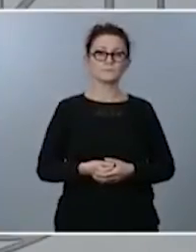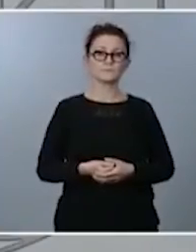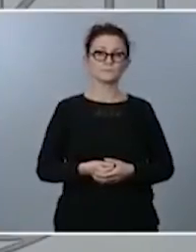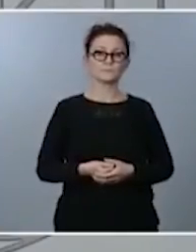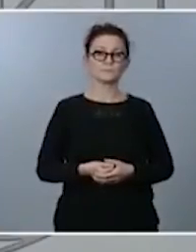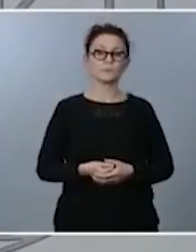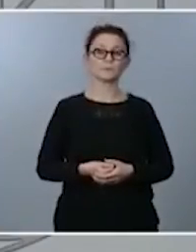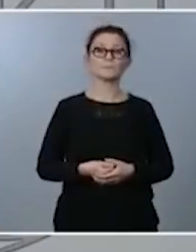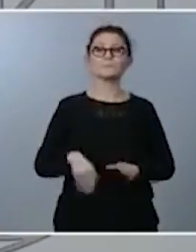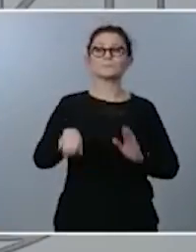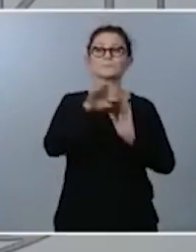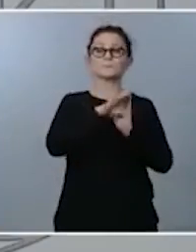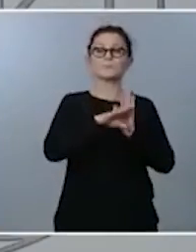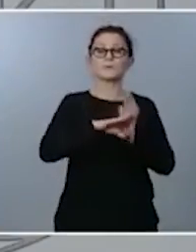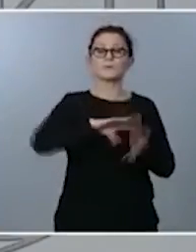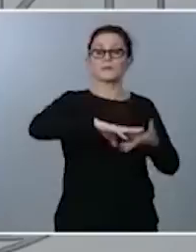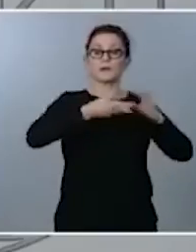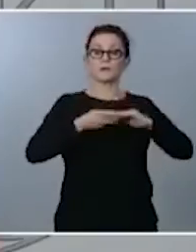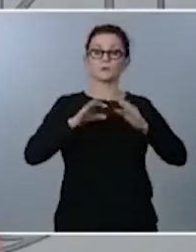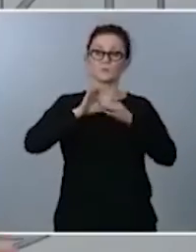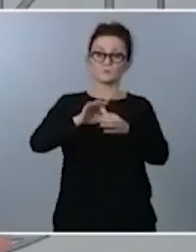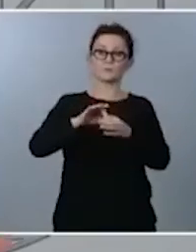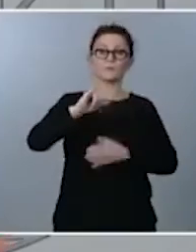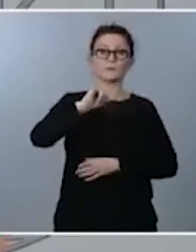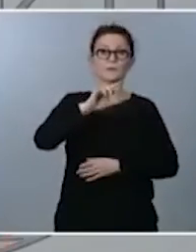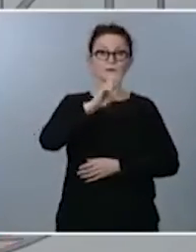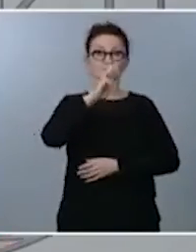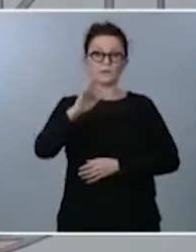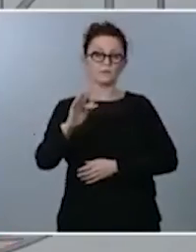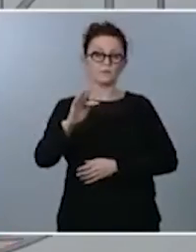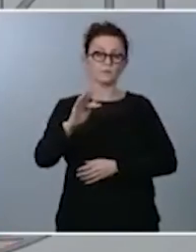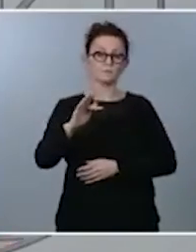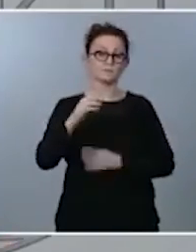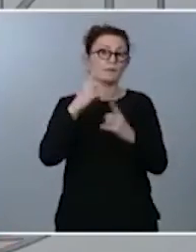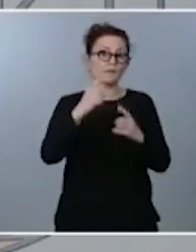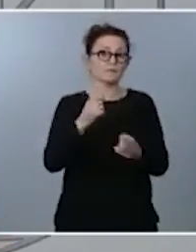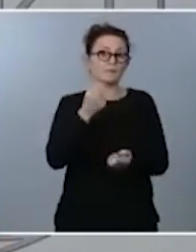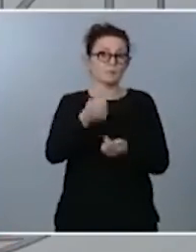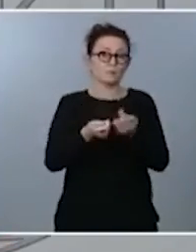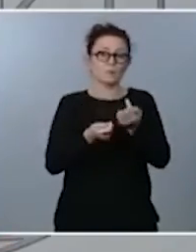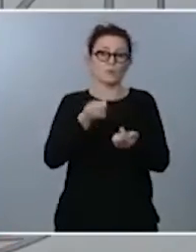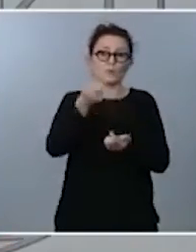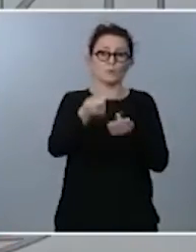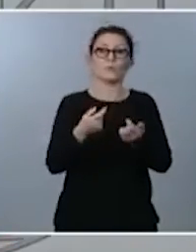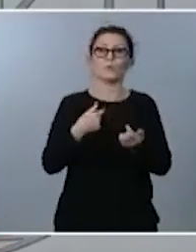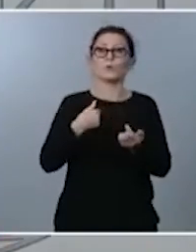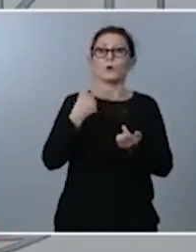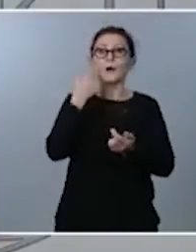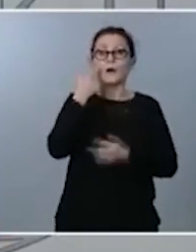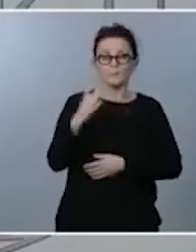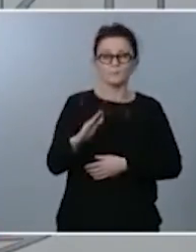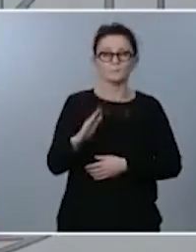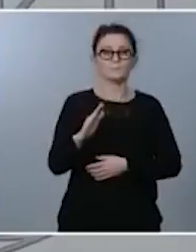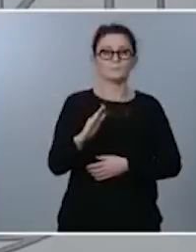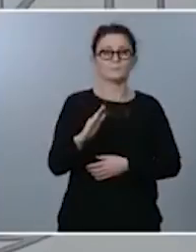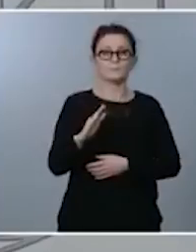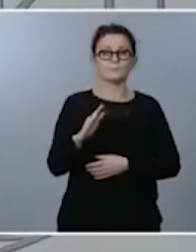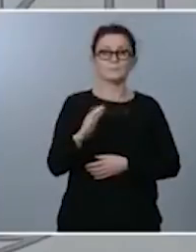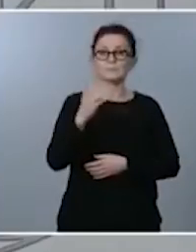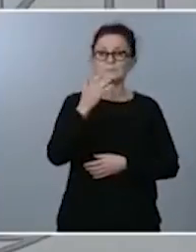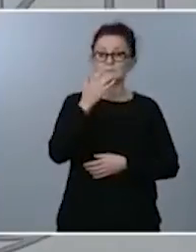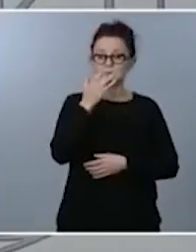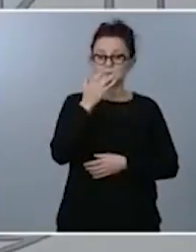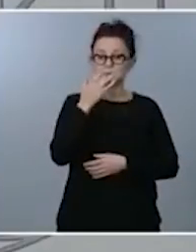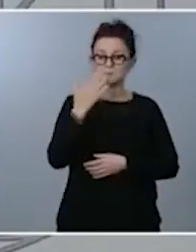ajuste que se han hecho sobre el IRPF persiguen mayor progresividad creo que es obvio que si hemos transmitido que no